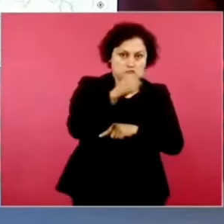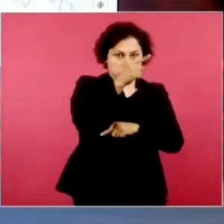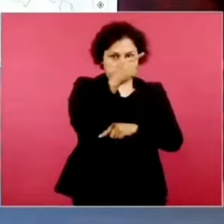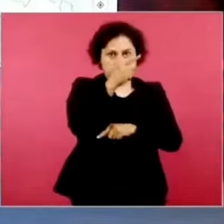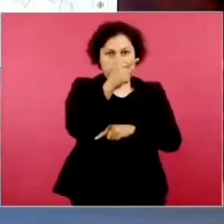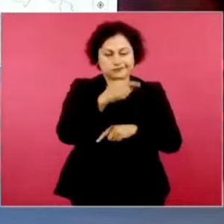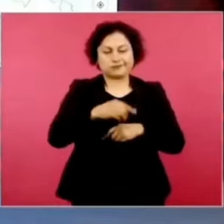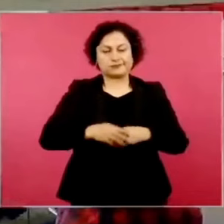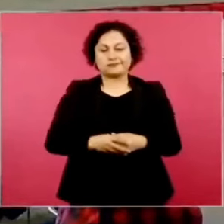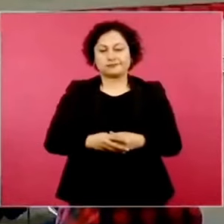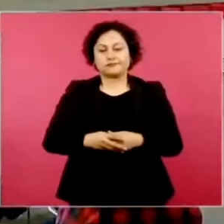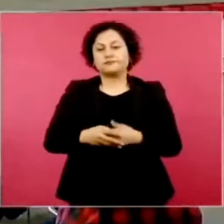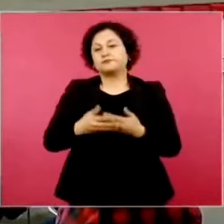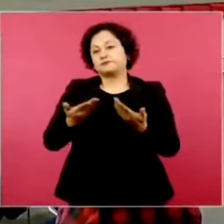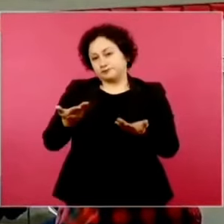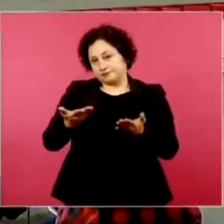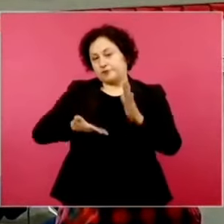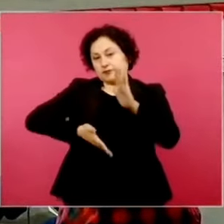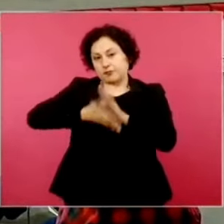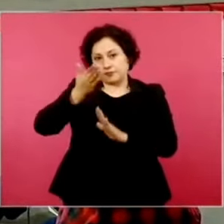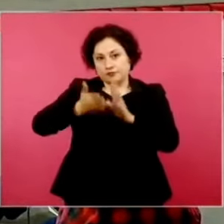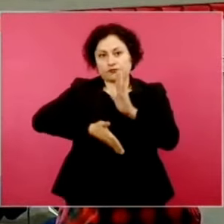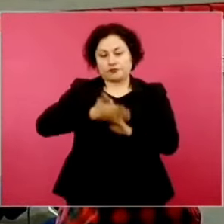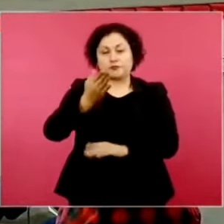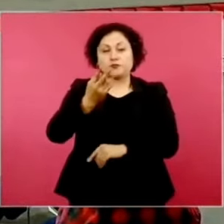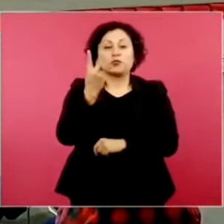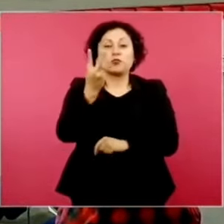Entonces, estamos haciendo dos puentes aquí en Langostura,